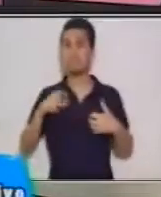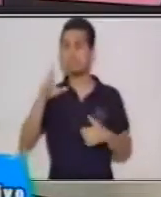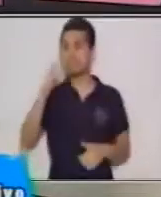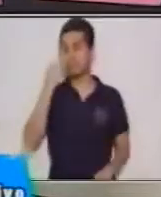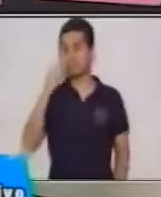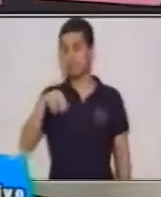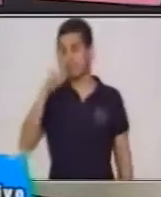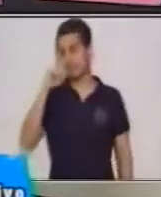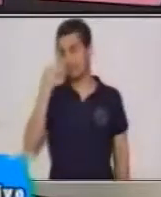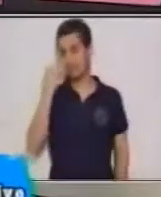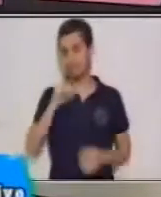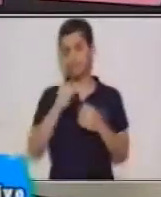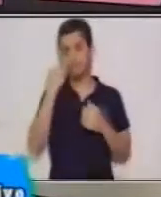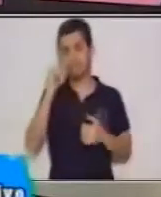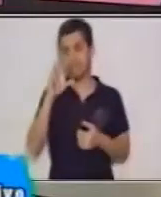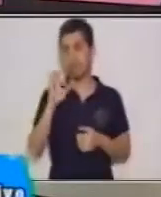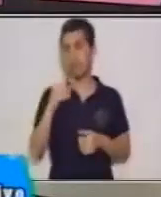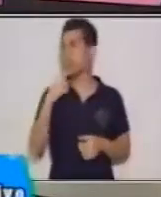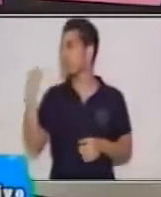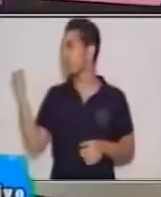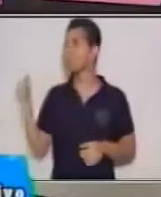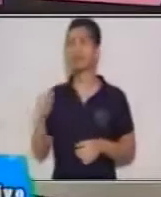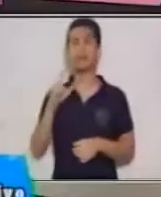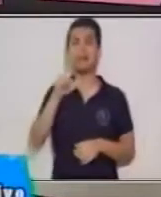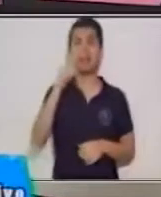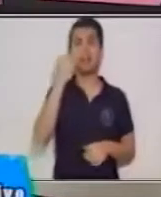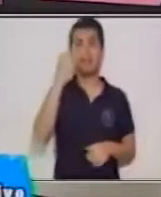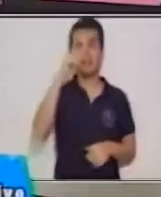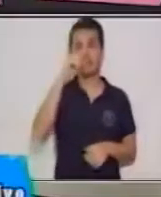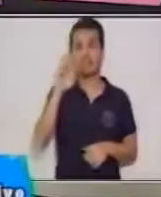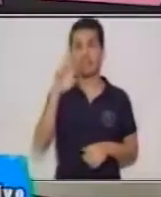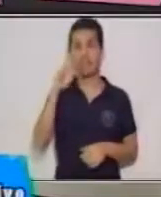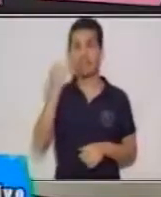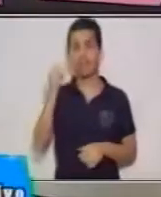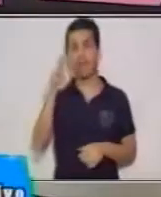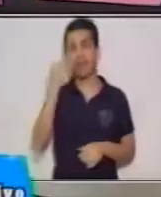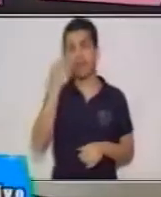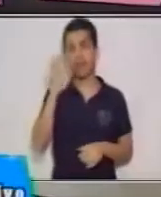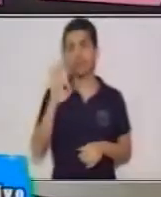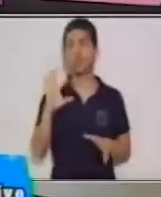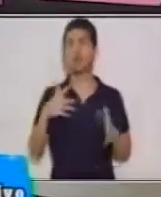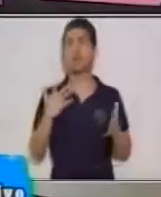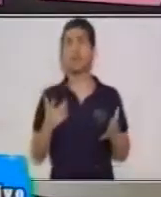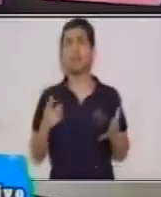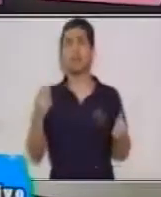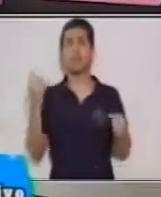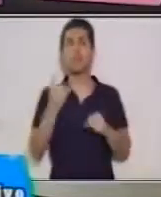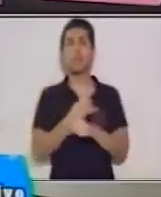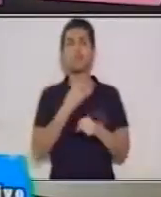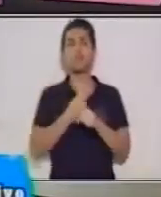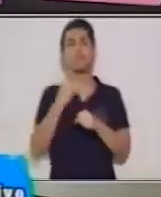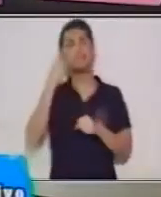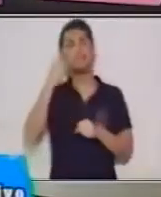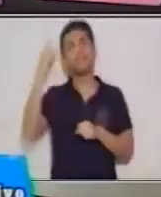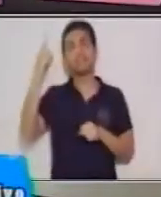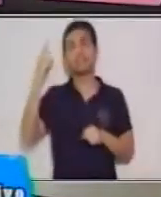literario? Que utiliza el sentido figurado. Pero, ¿qué es el sentido figurado?